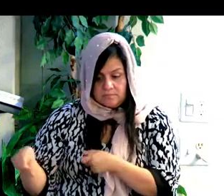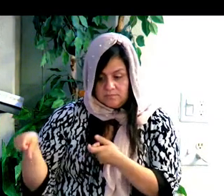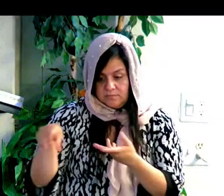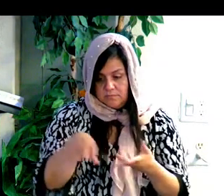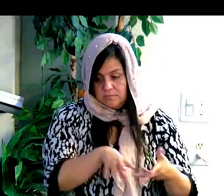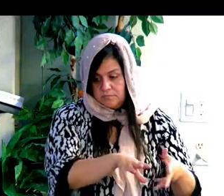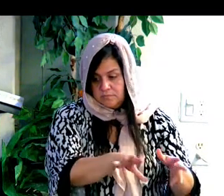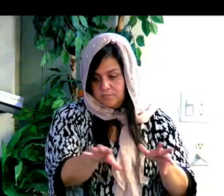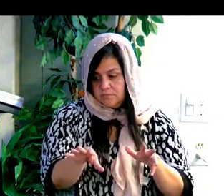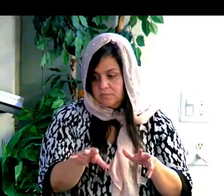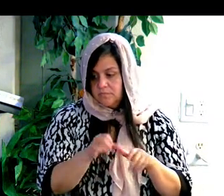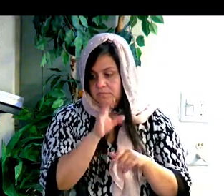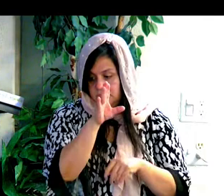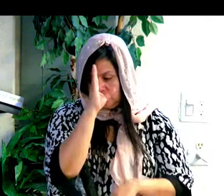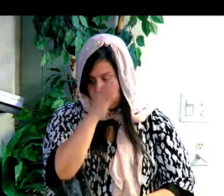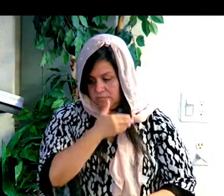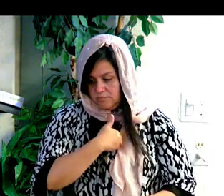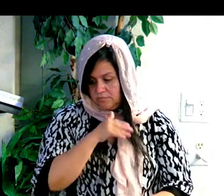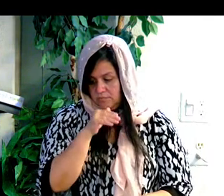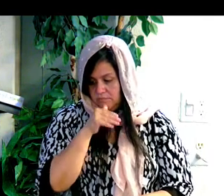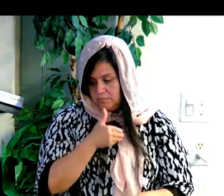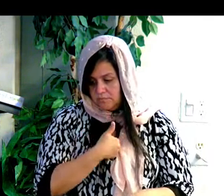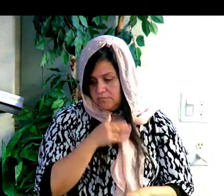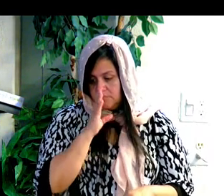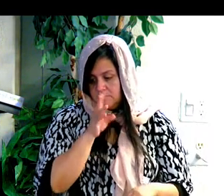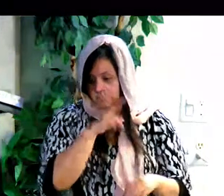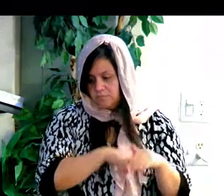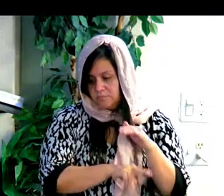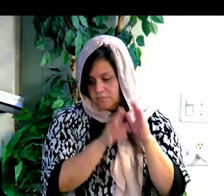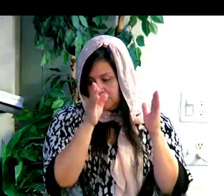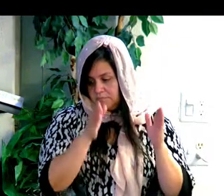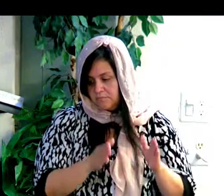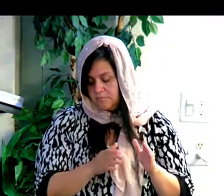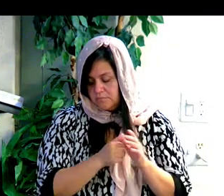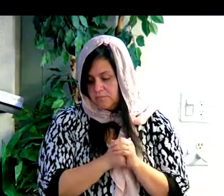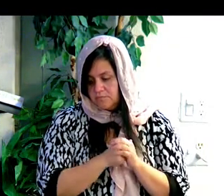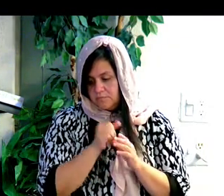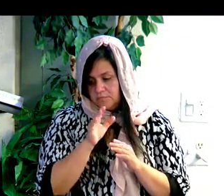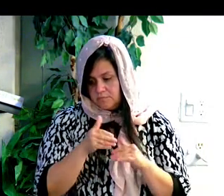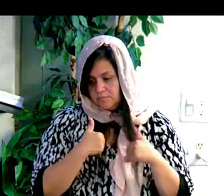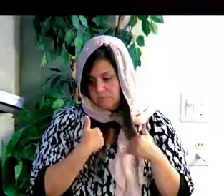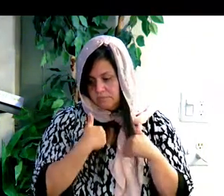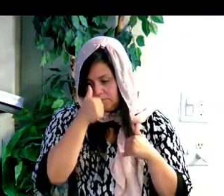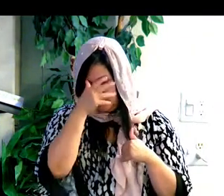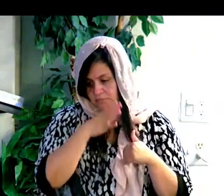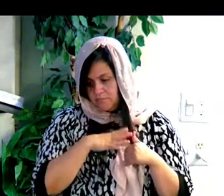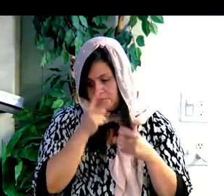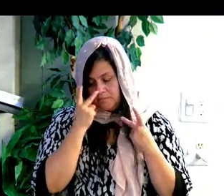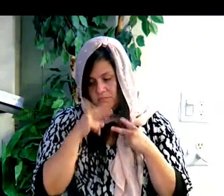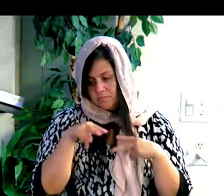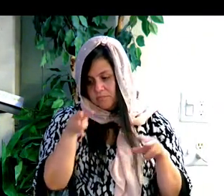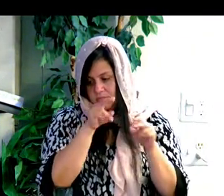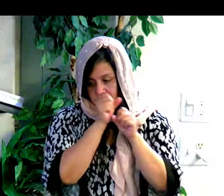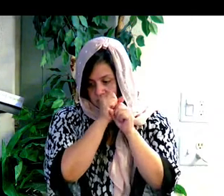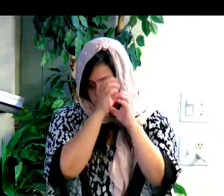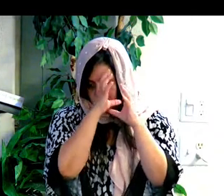daughters will prophesy, and your young men will see visions, and your old men will dream dreams.